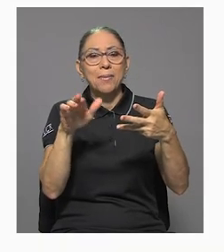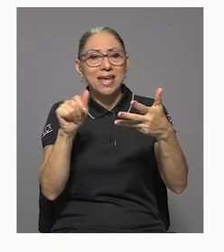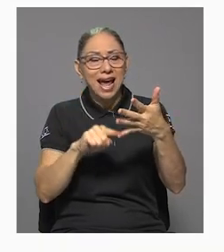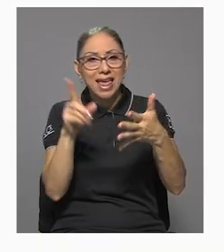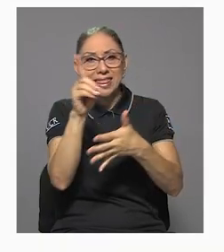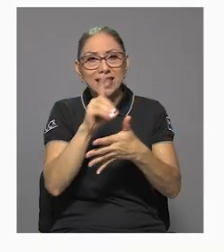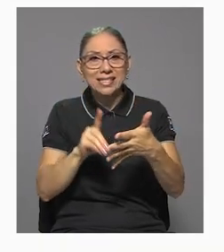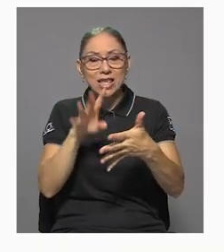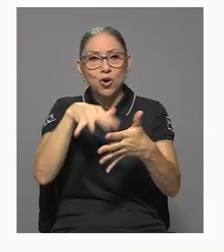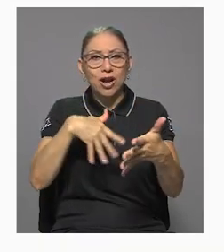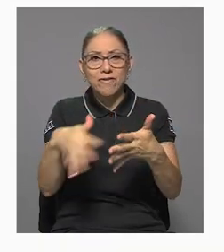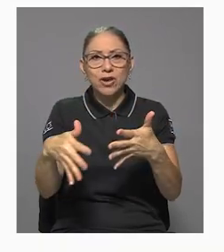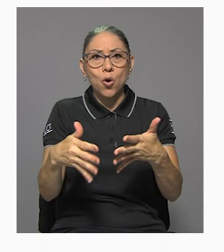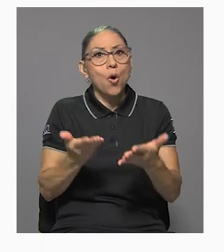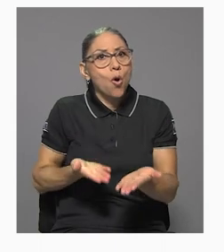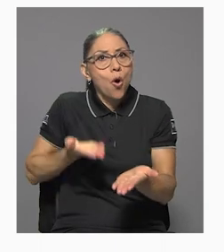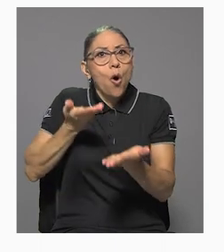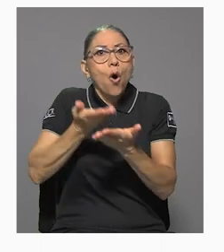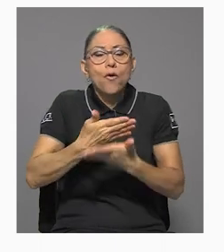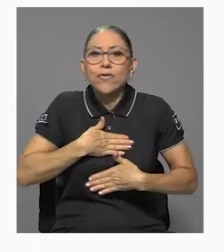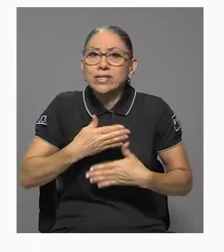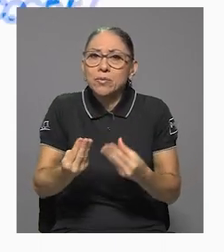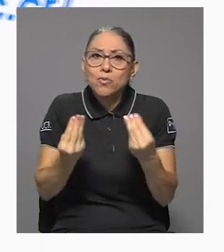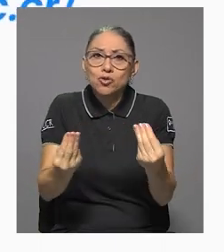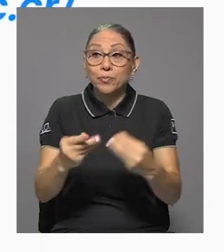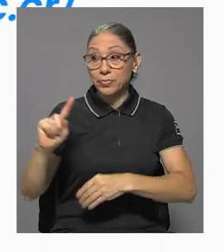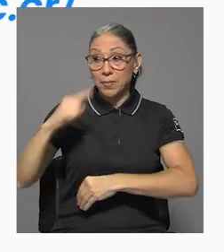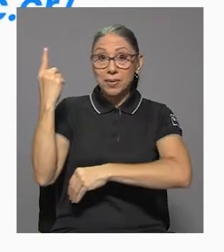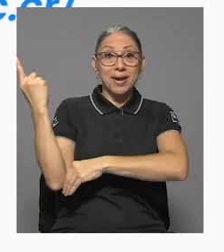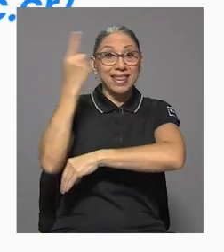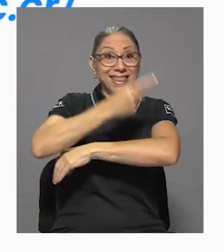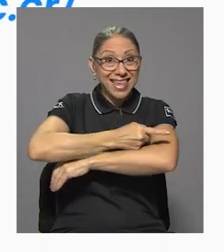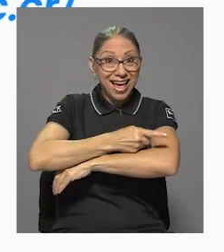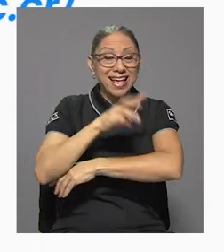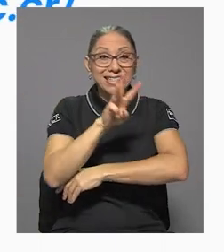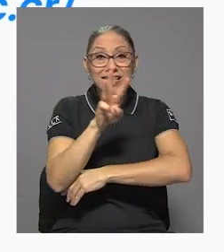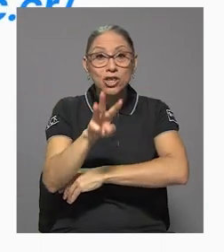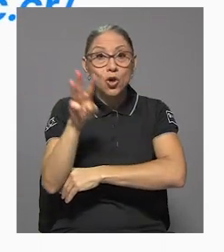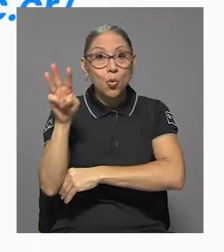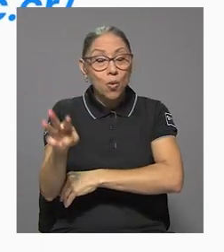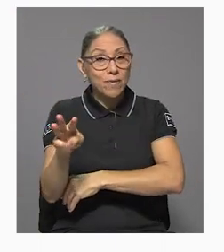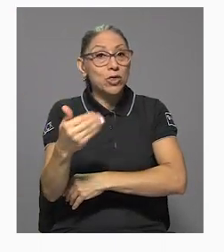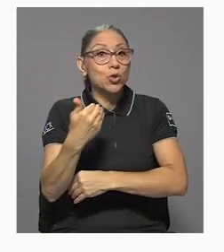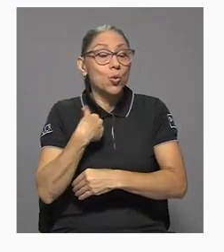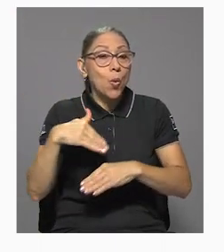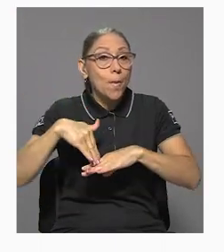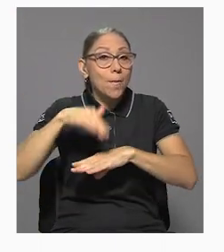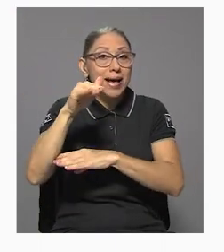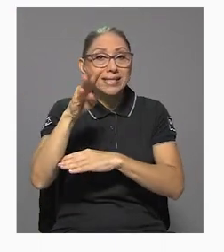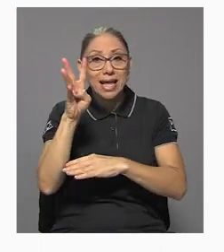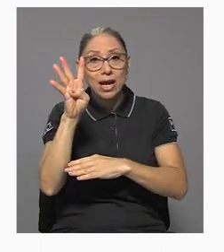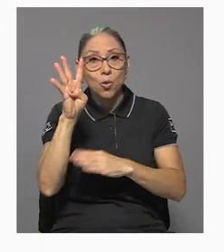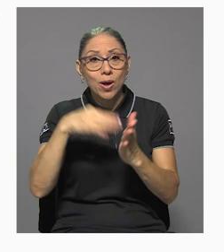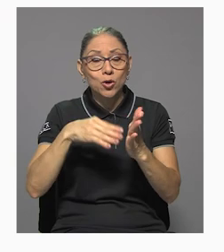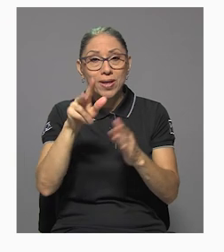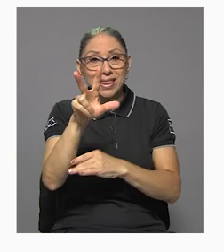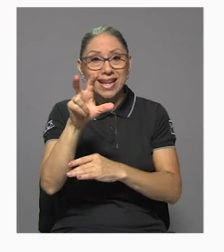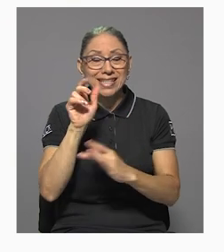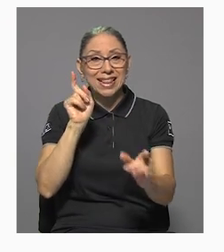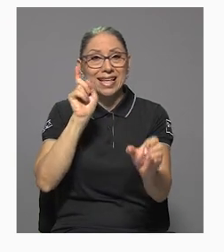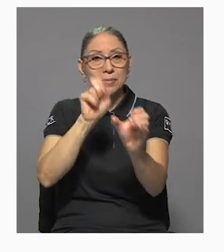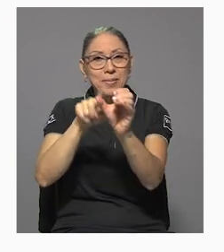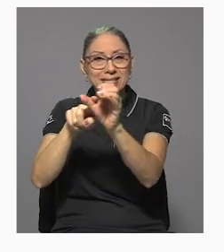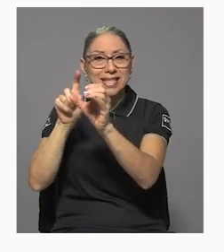Tan solo en el primer día de la Feria de las Artes, el sitio web tuvo un alcance de más de 4.300 visitas.